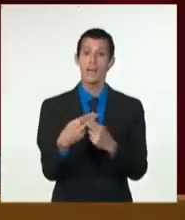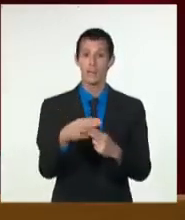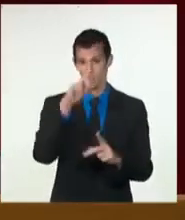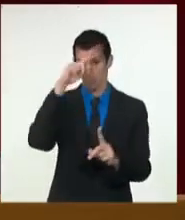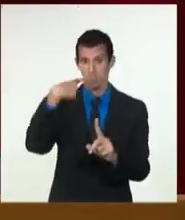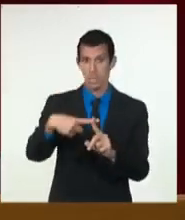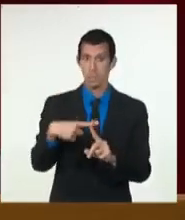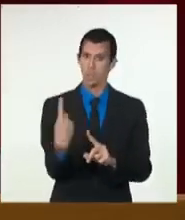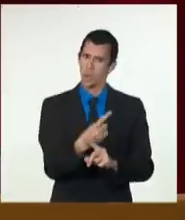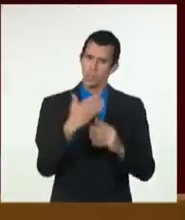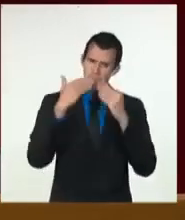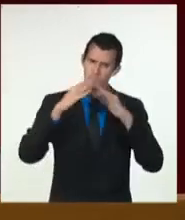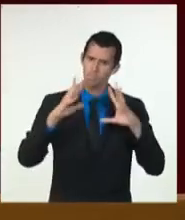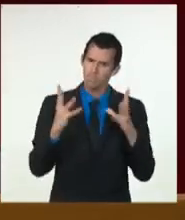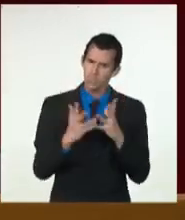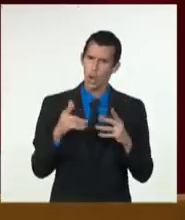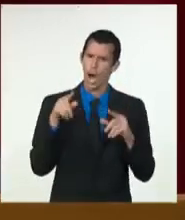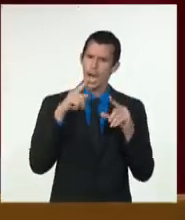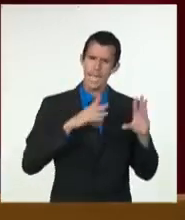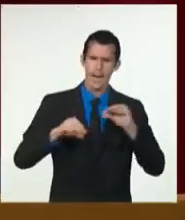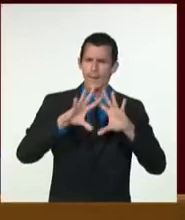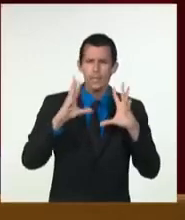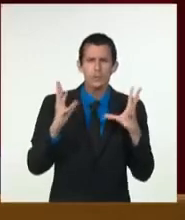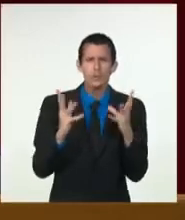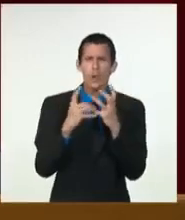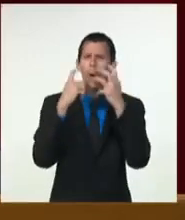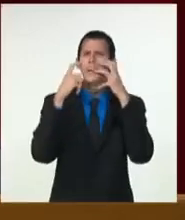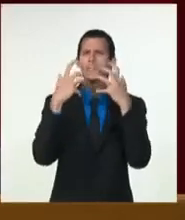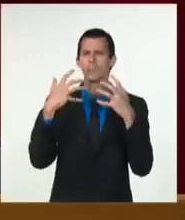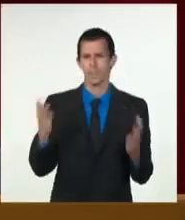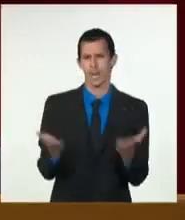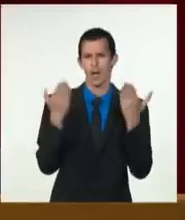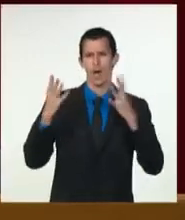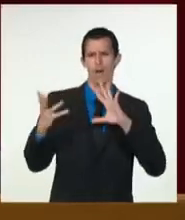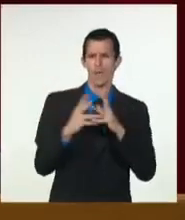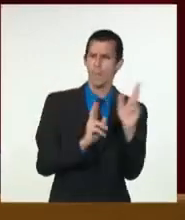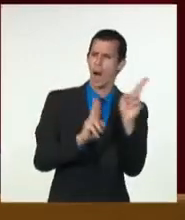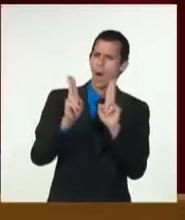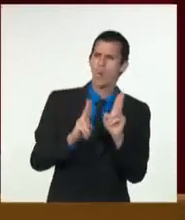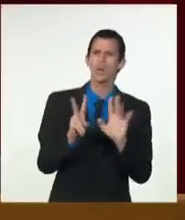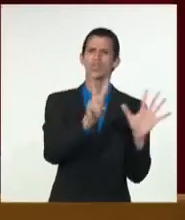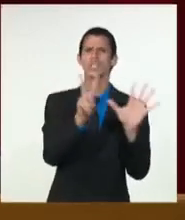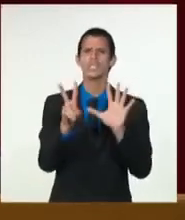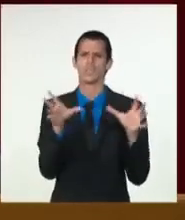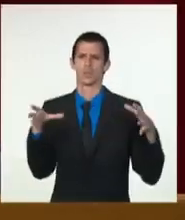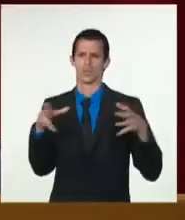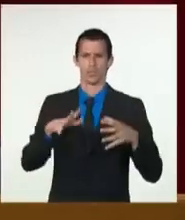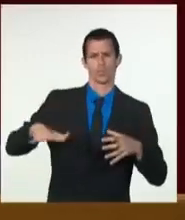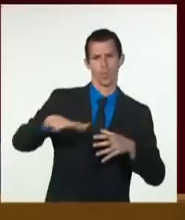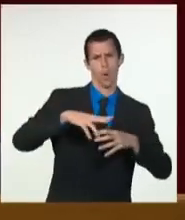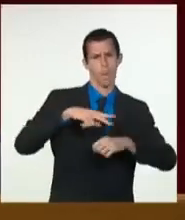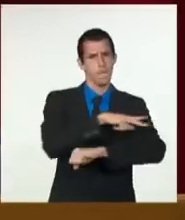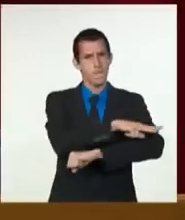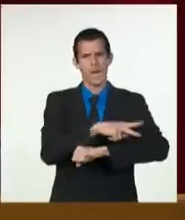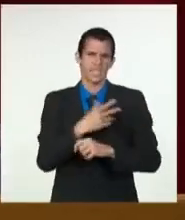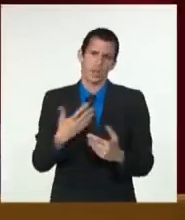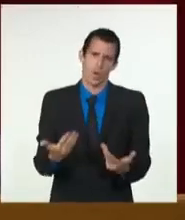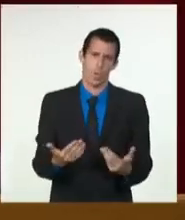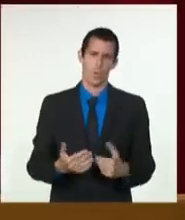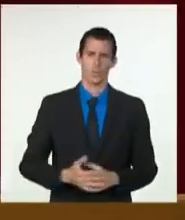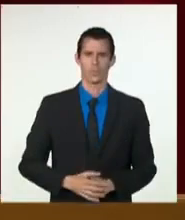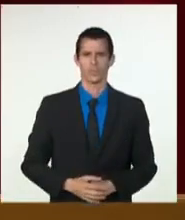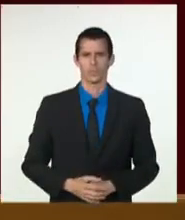importantes para el desarrollo. Hemos continuado respaldando con hechos nuestra firme posición